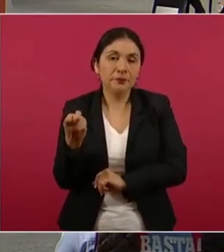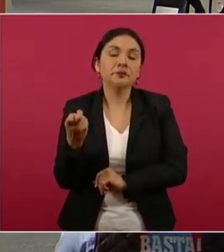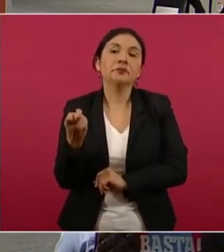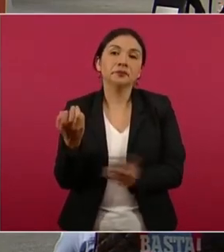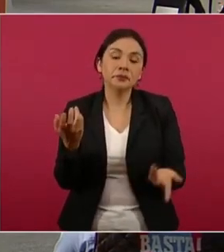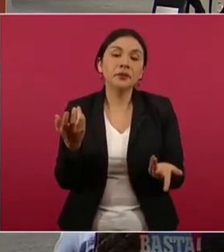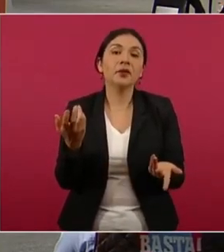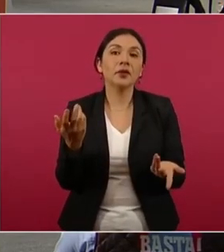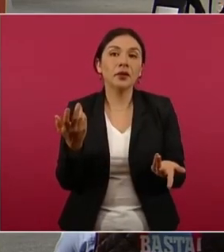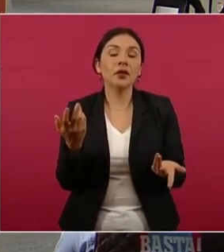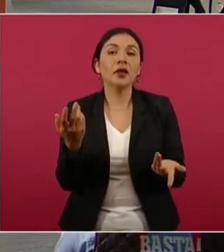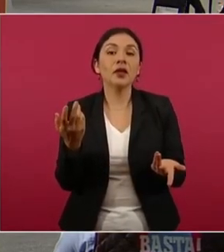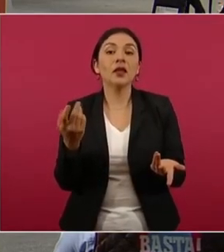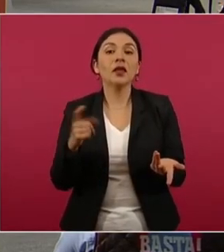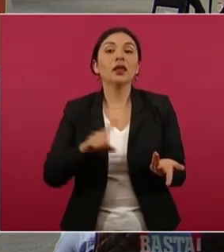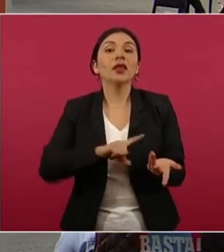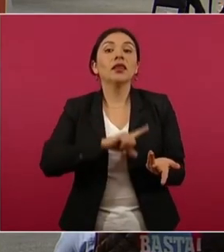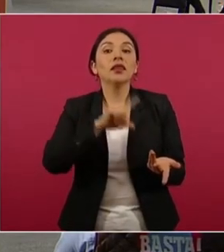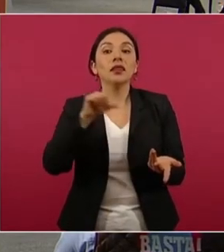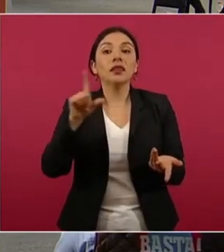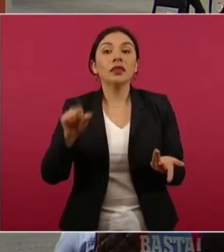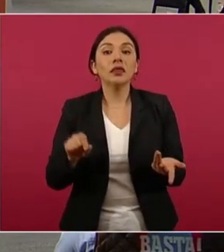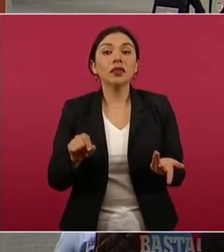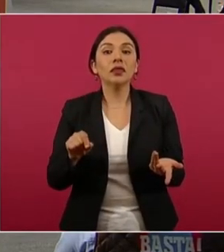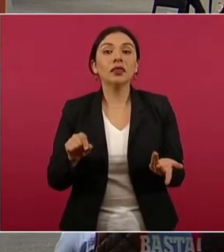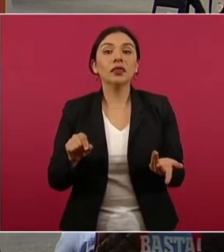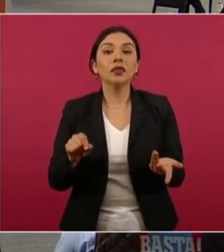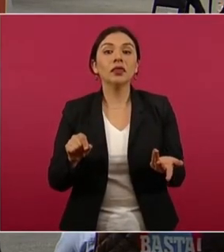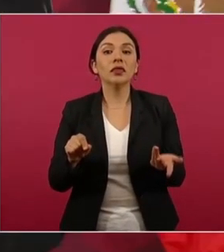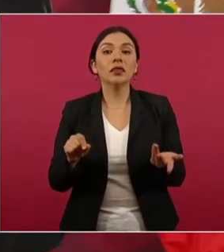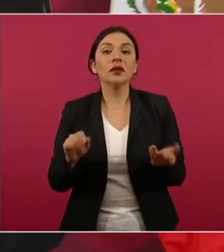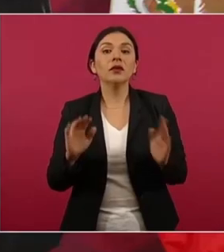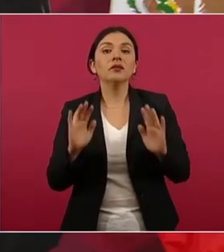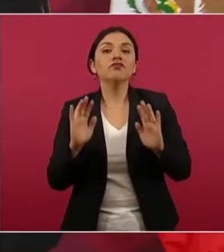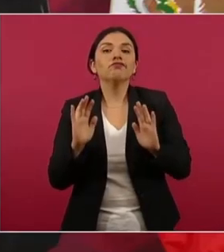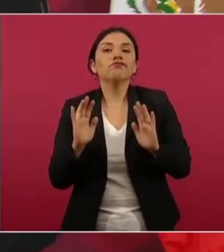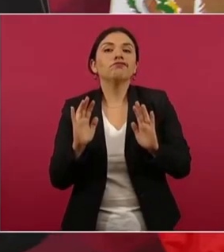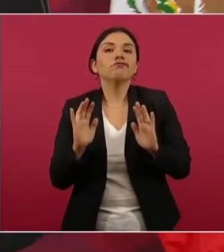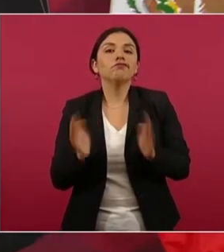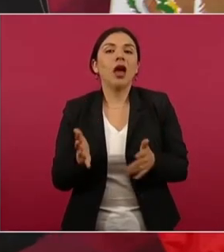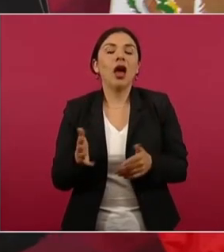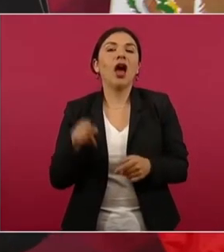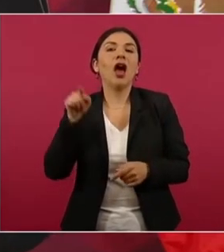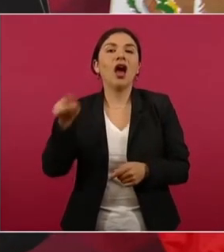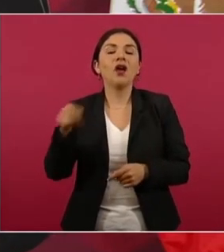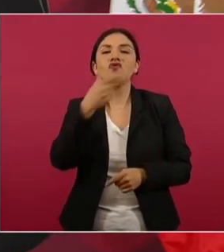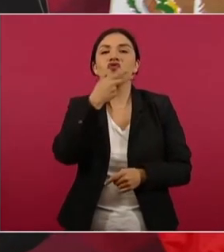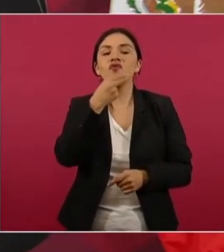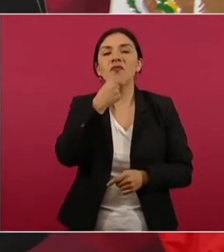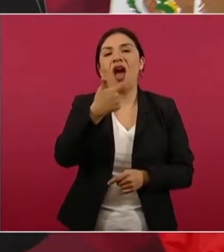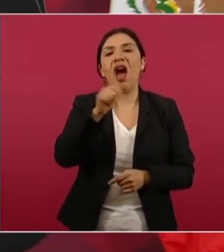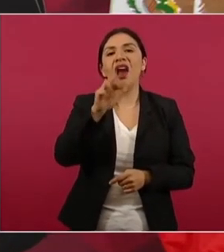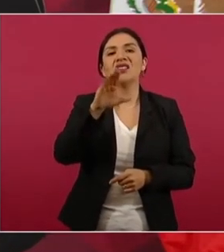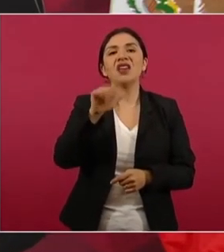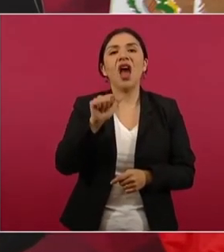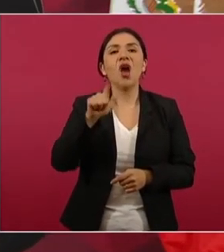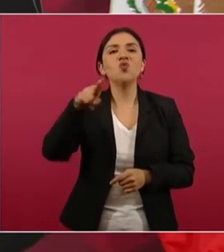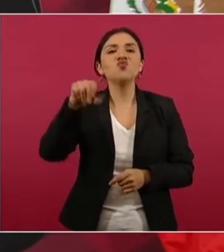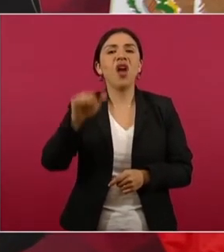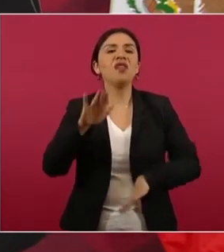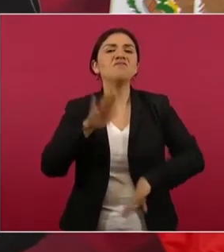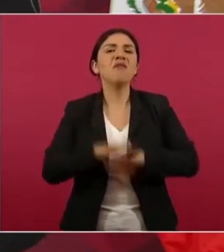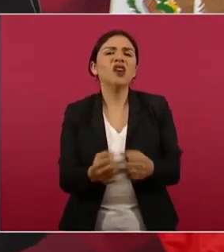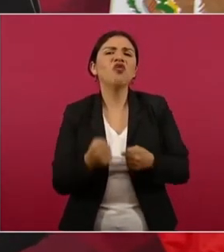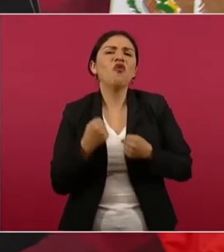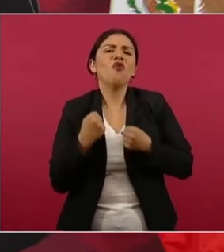se queda con García Luna como hombre